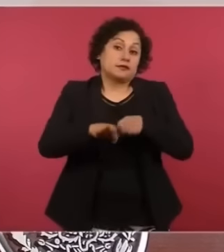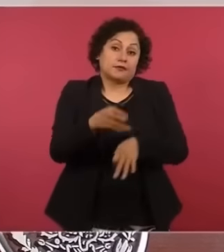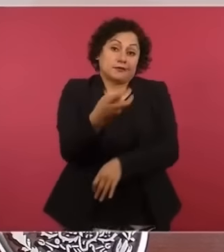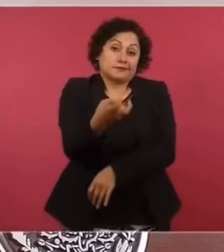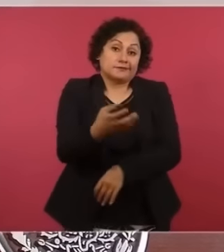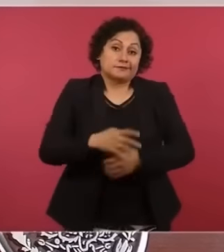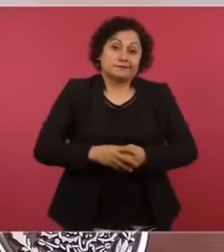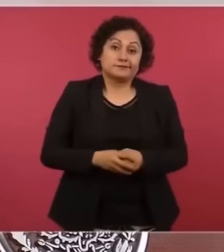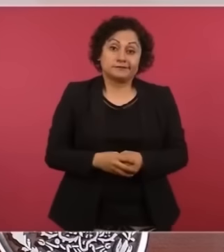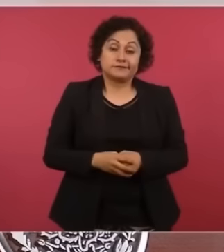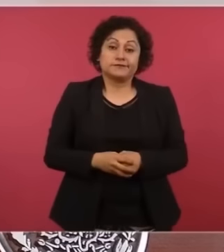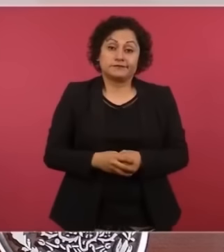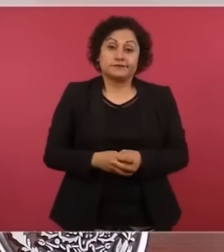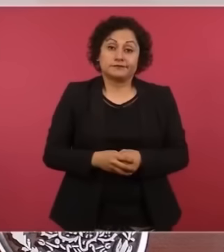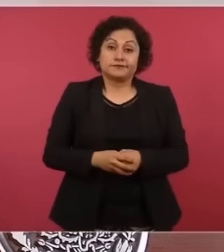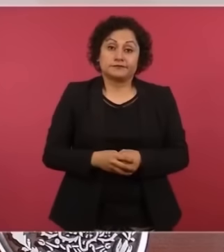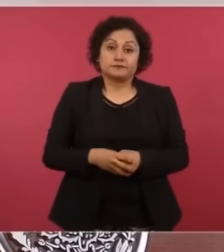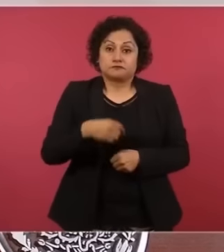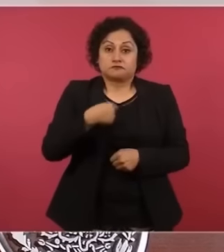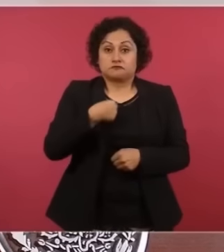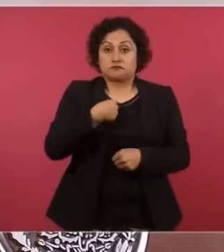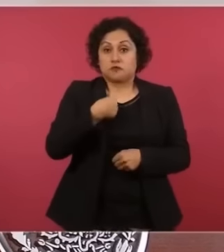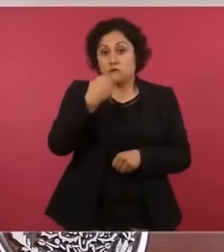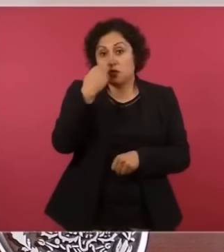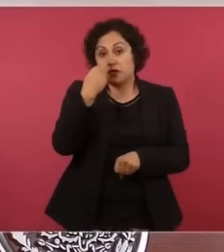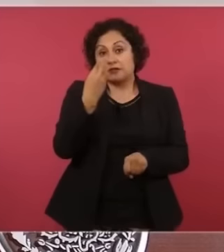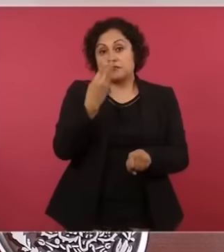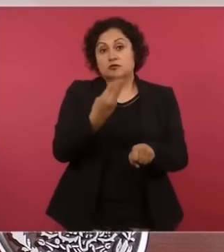hacer conciencia.